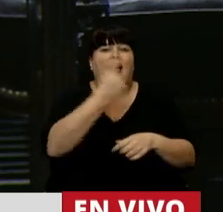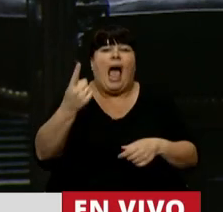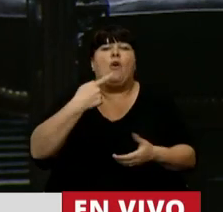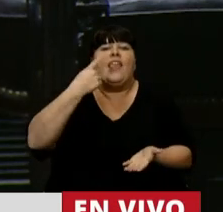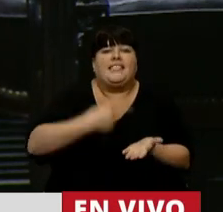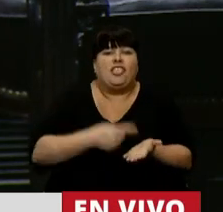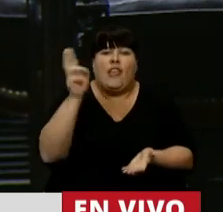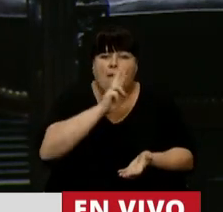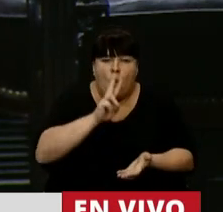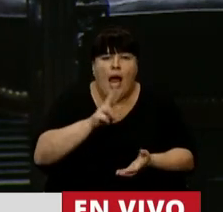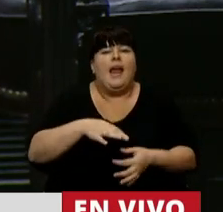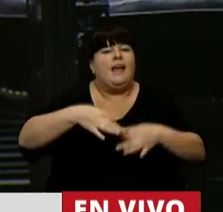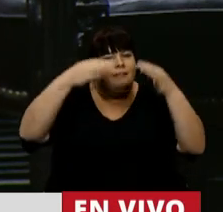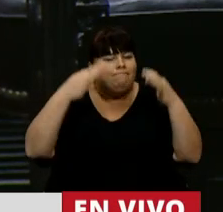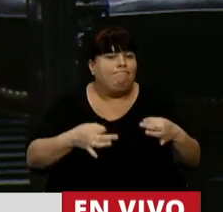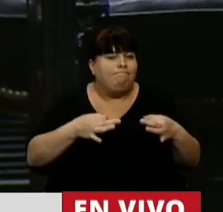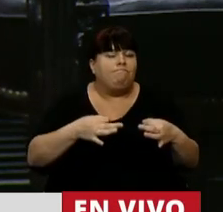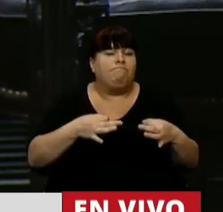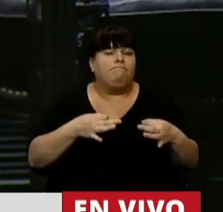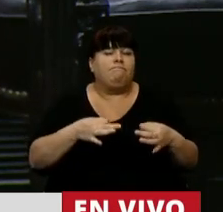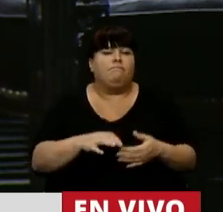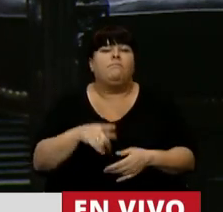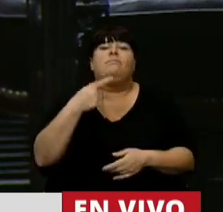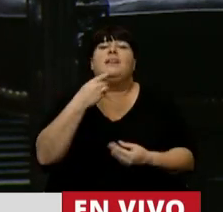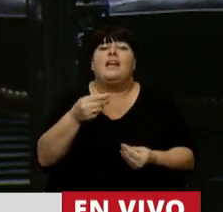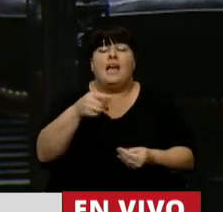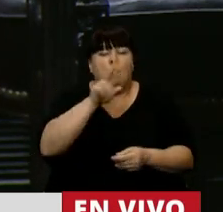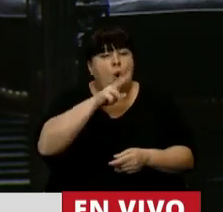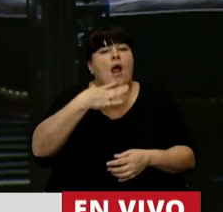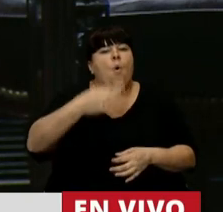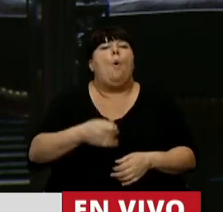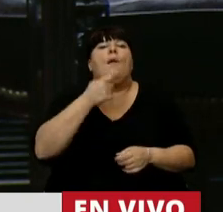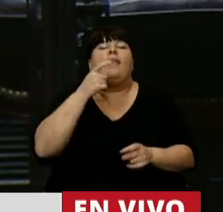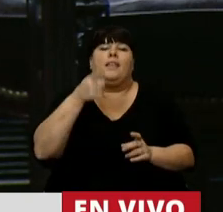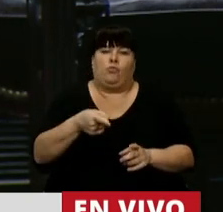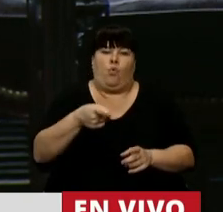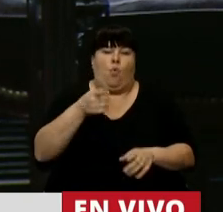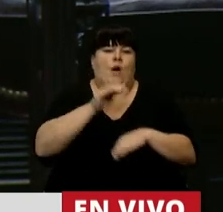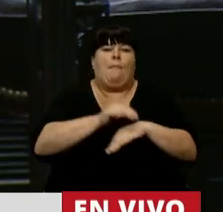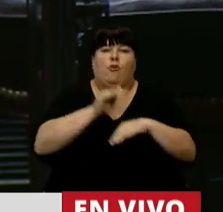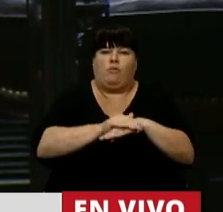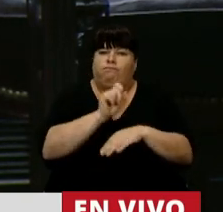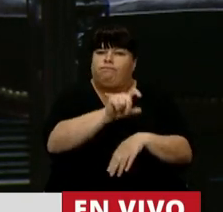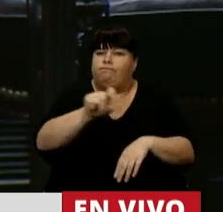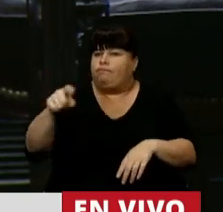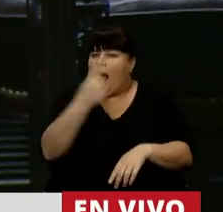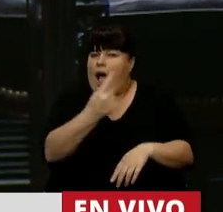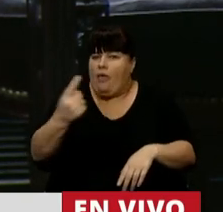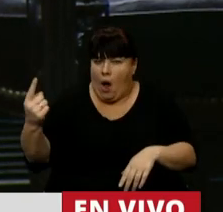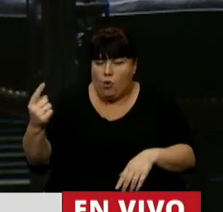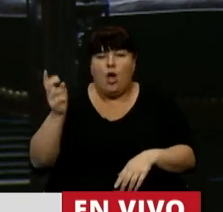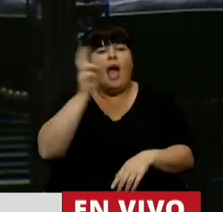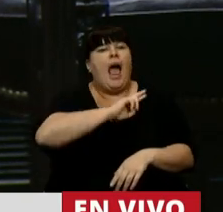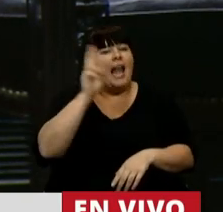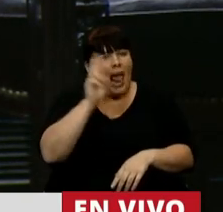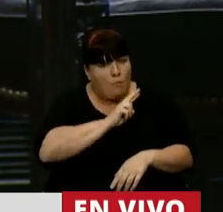elección de las mujeres será completado por estas con un adecuado ejercicio de la responsabilidad. Las